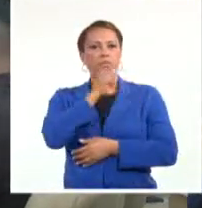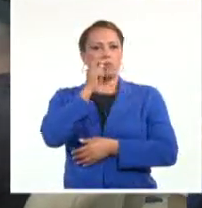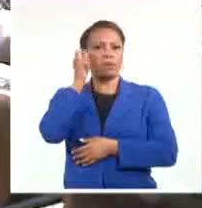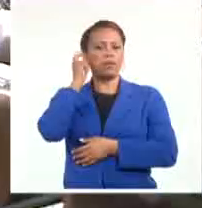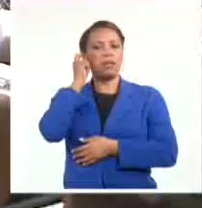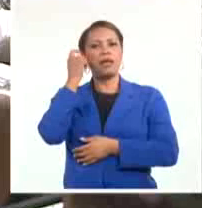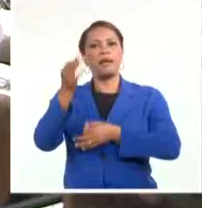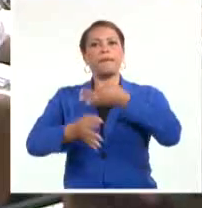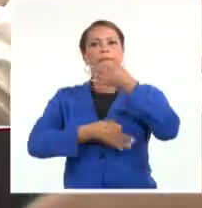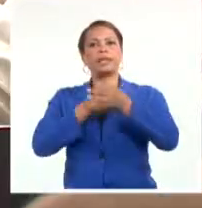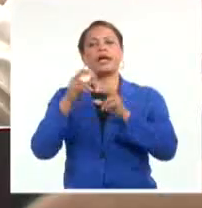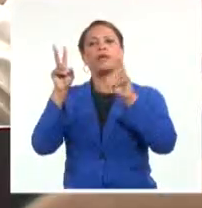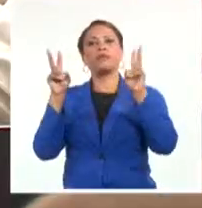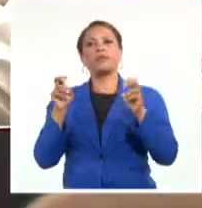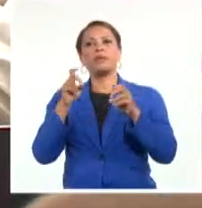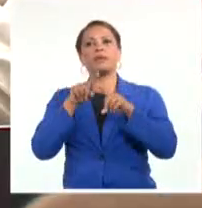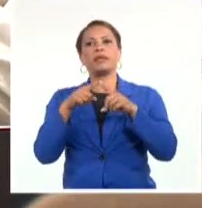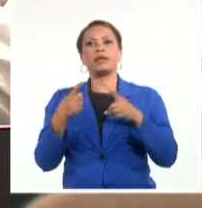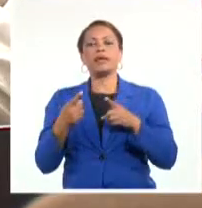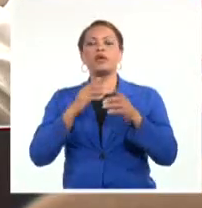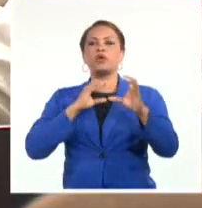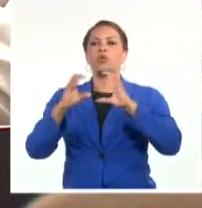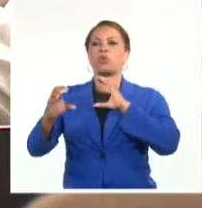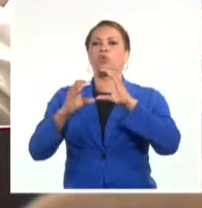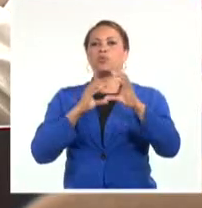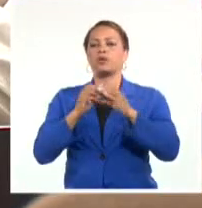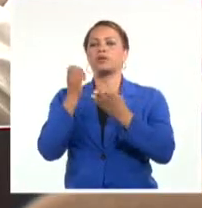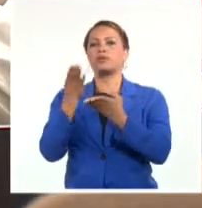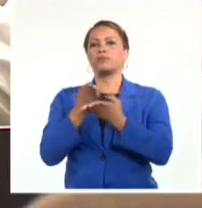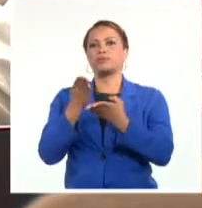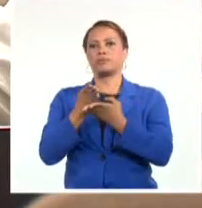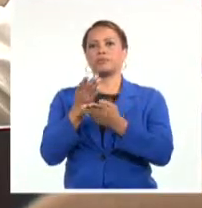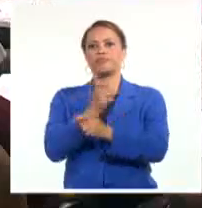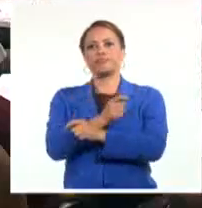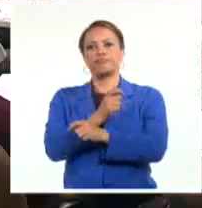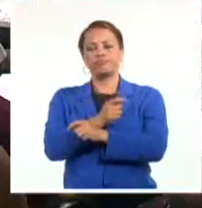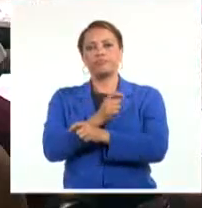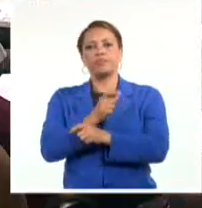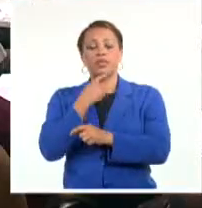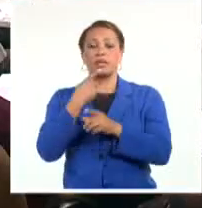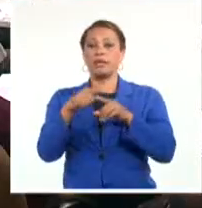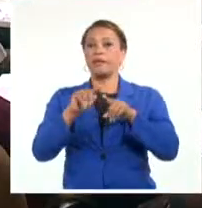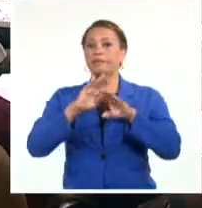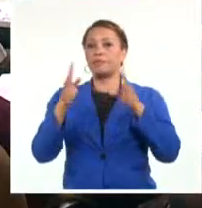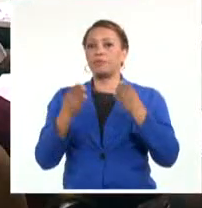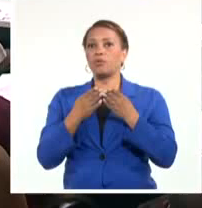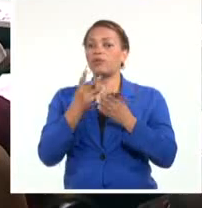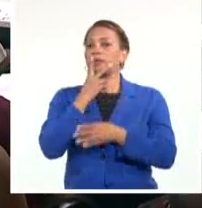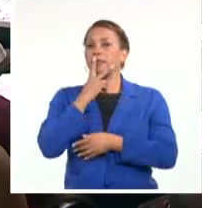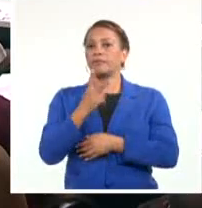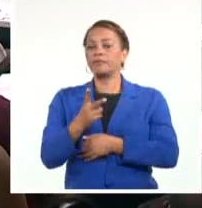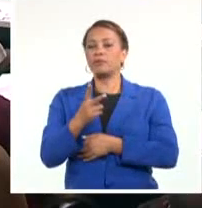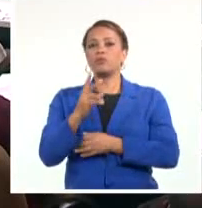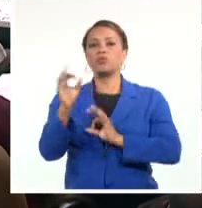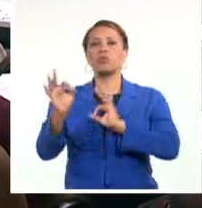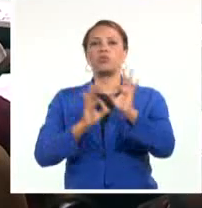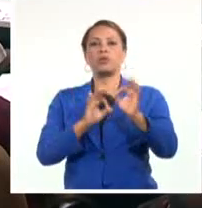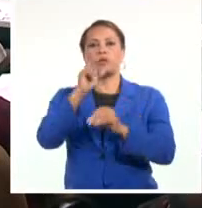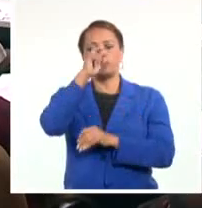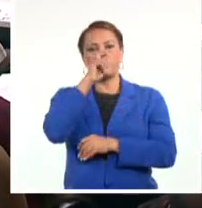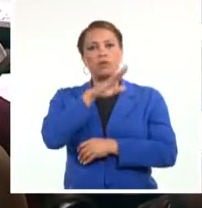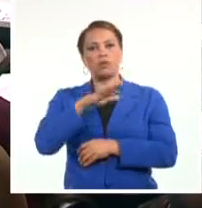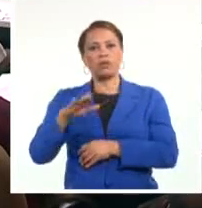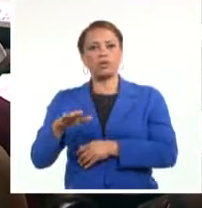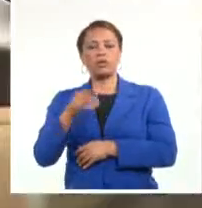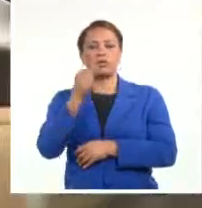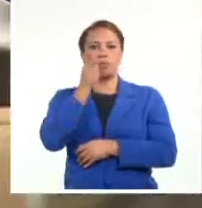medulares como la articulación de la comunicación y la educación en estos aspectos, la necesaria atención al cuidado de los niños y